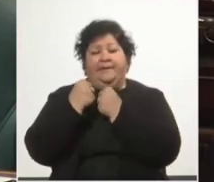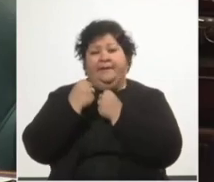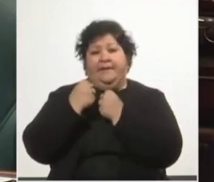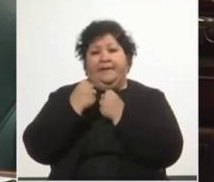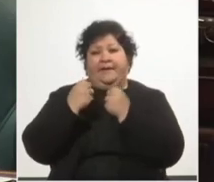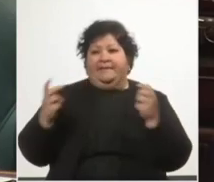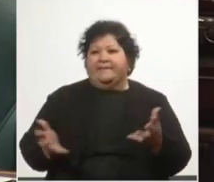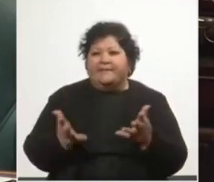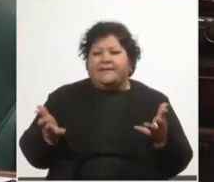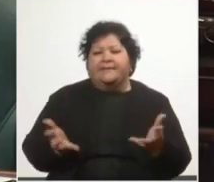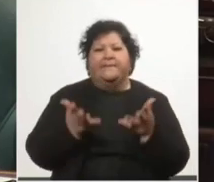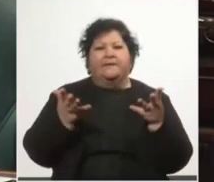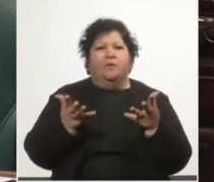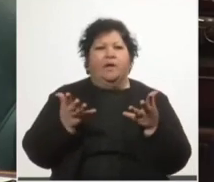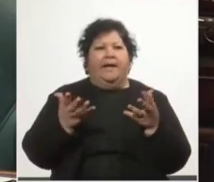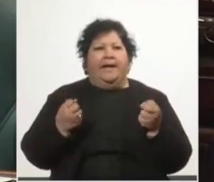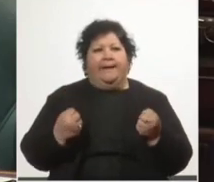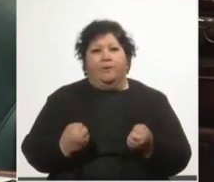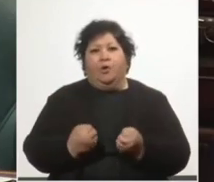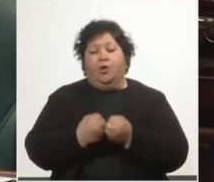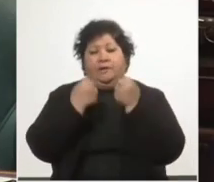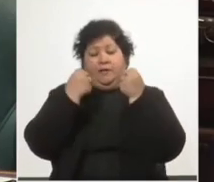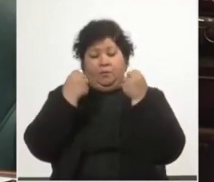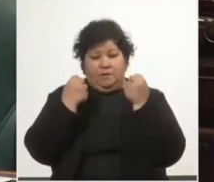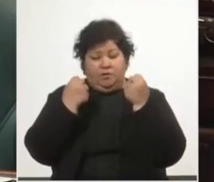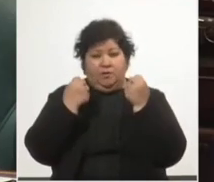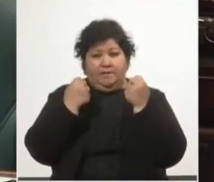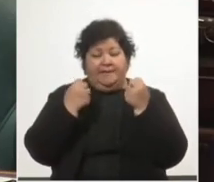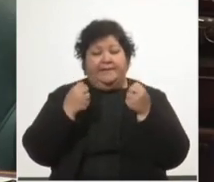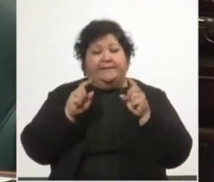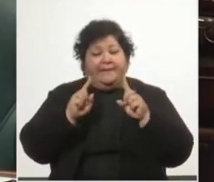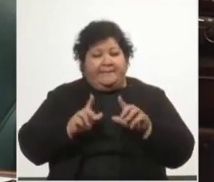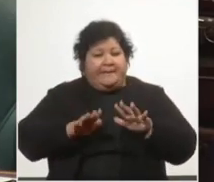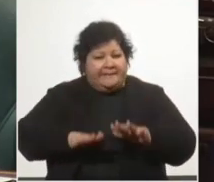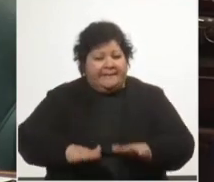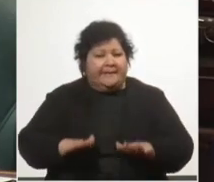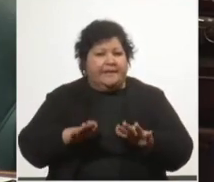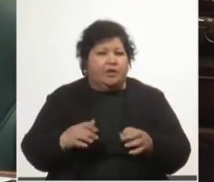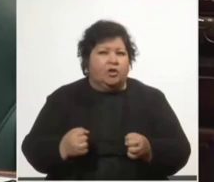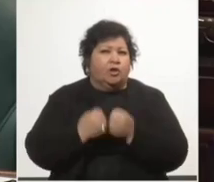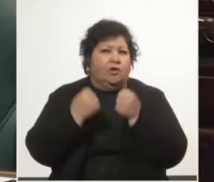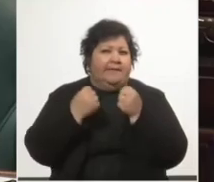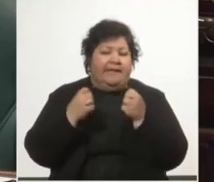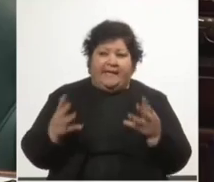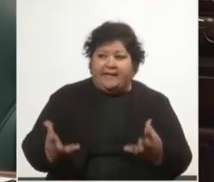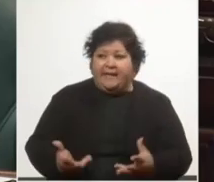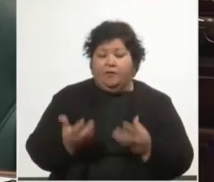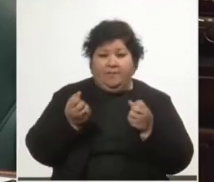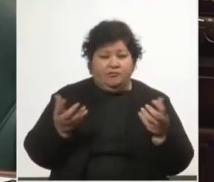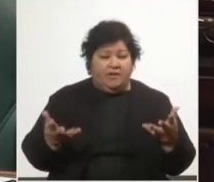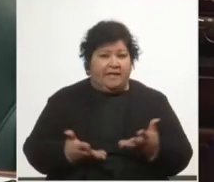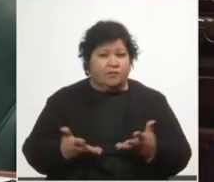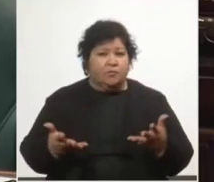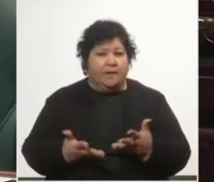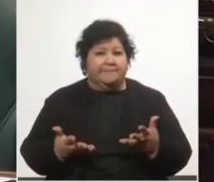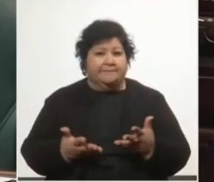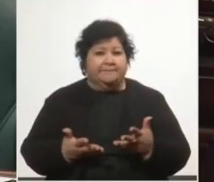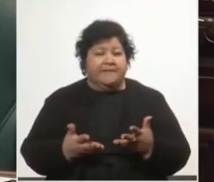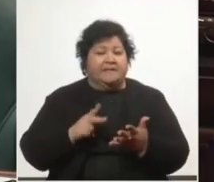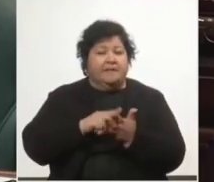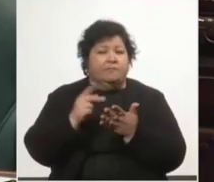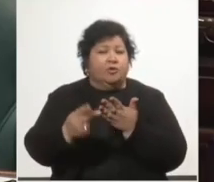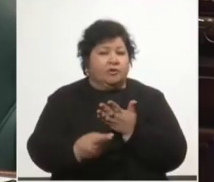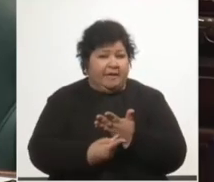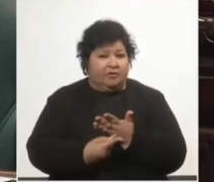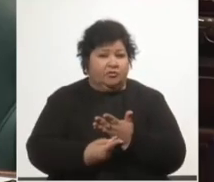La amortiguación del golpe producto de la pandemia y la recuperación actual se cimentaron en buena medida en proyectos que el gobierno heredó en la